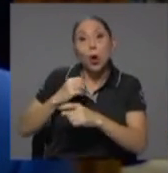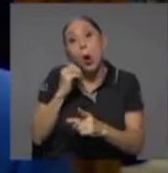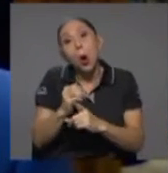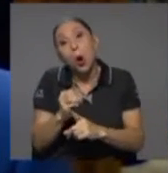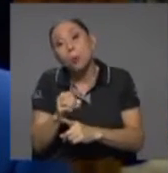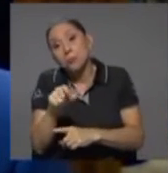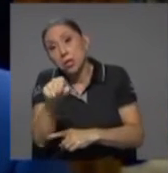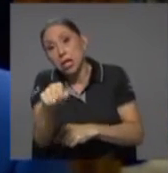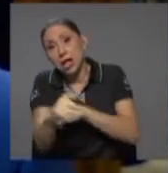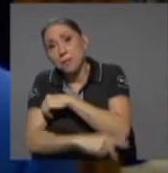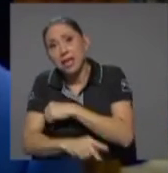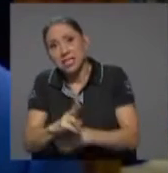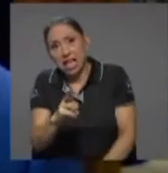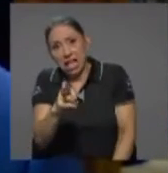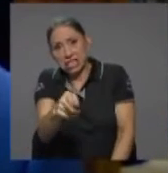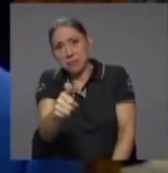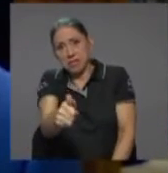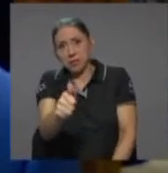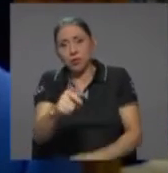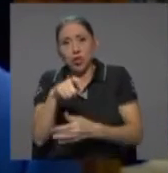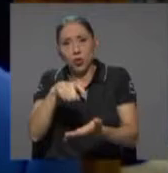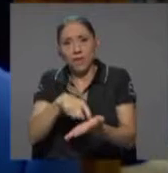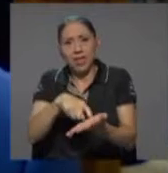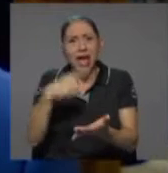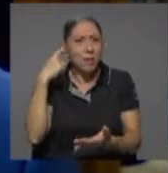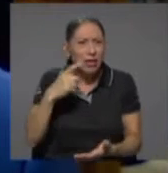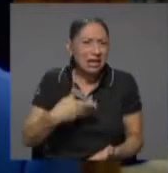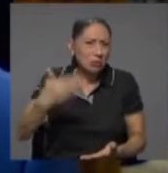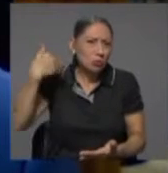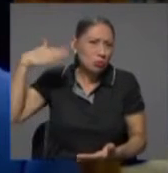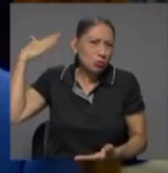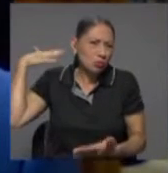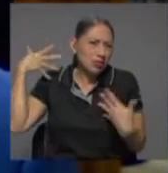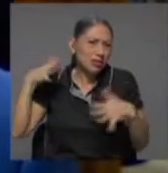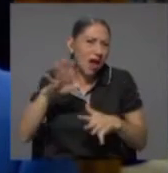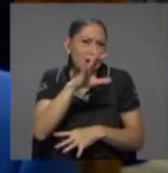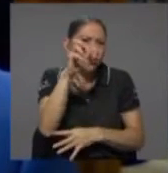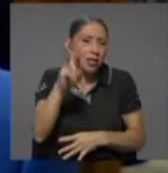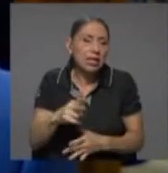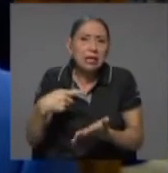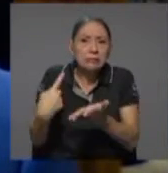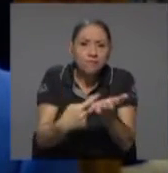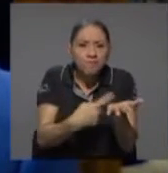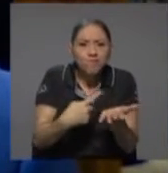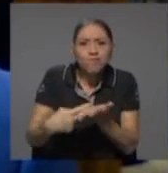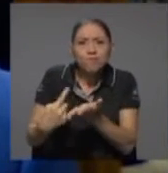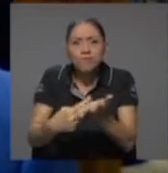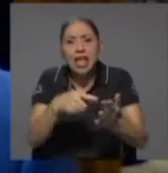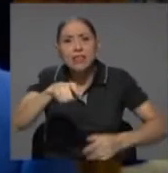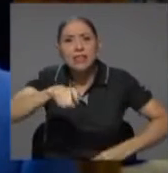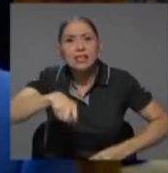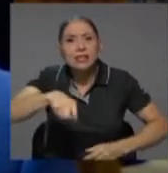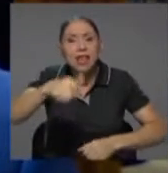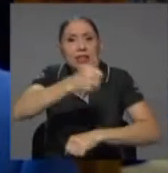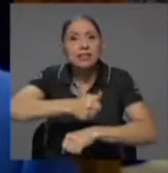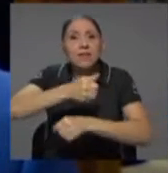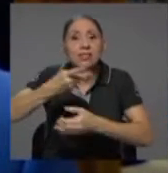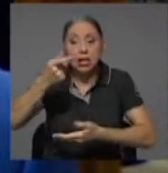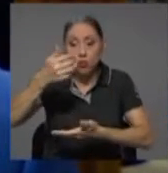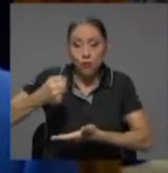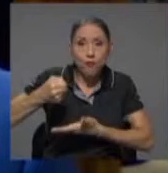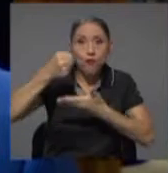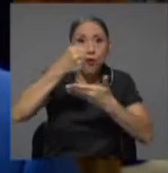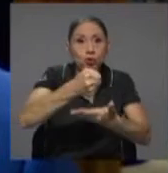dicho, porque ciertamente desde hace mucho tiempo se viene discutiendo en Costa Rica de la necesidad de establecer un Fondo de Garantía de Depósitos.